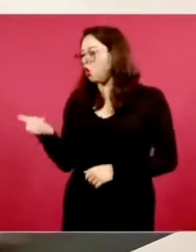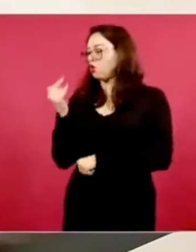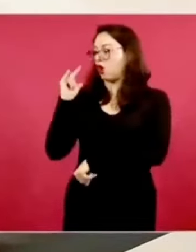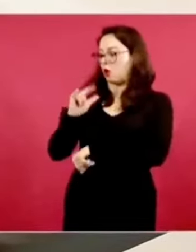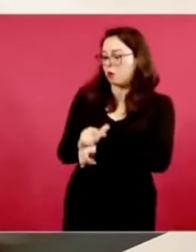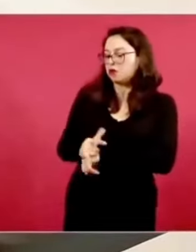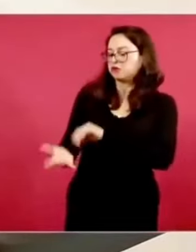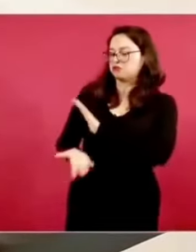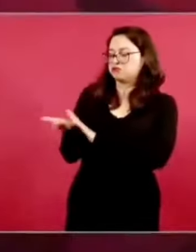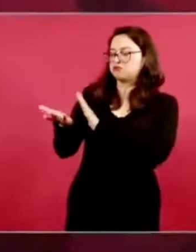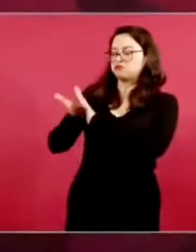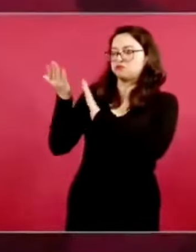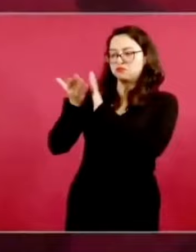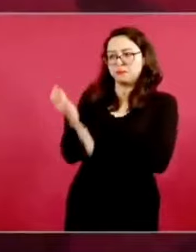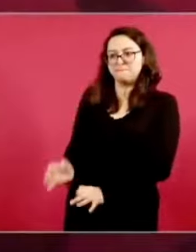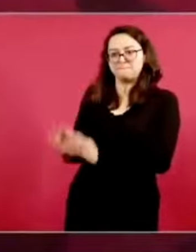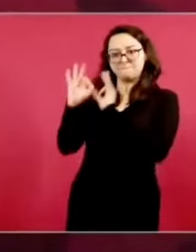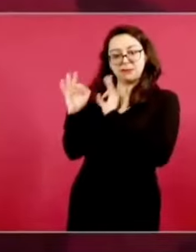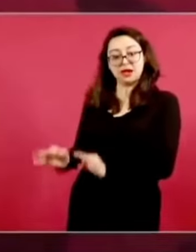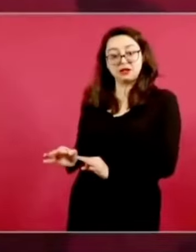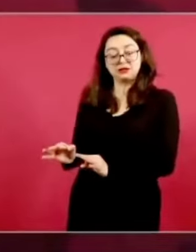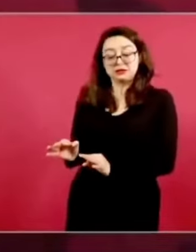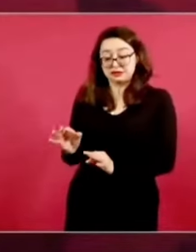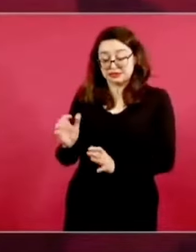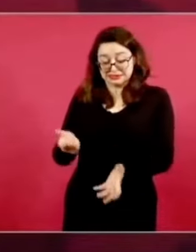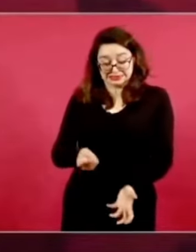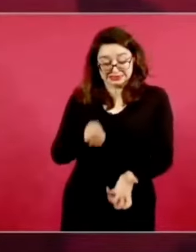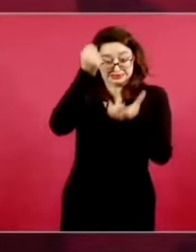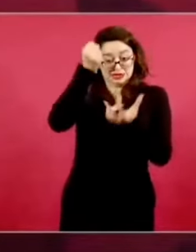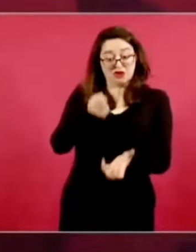calidad que no se va a estar